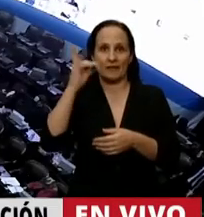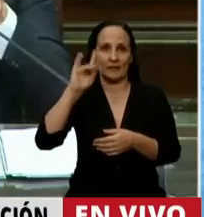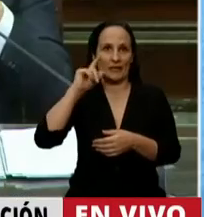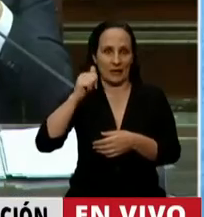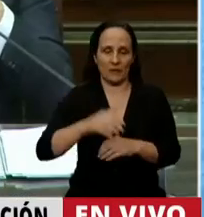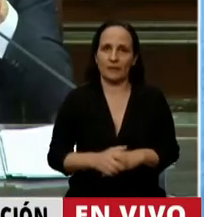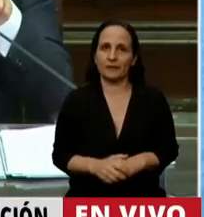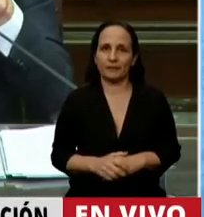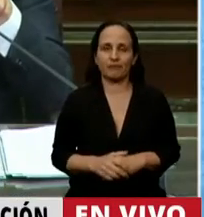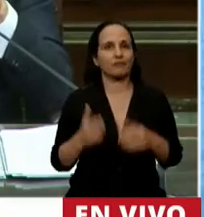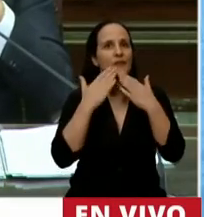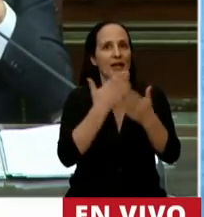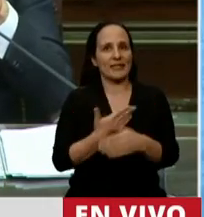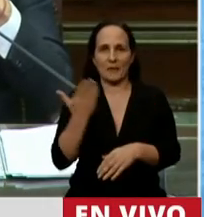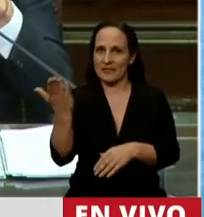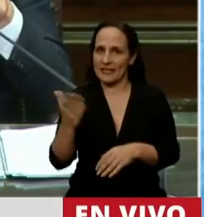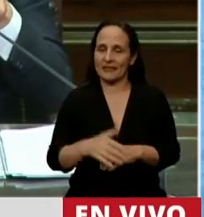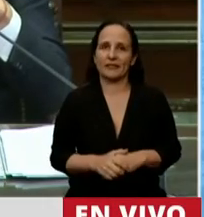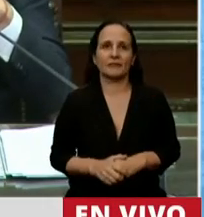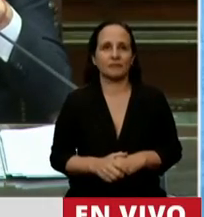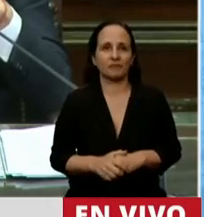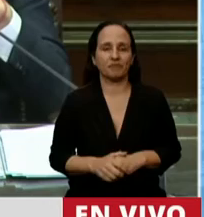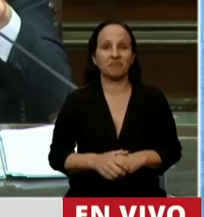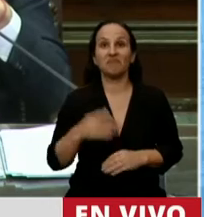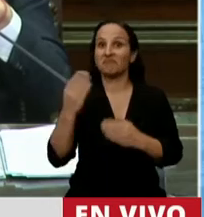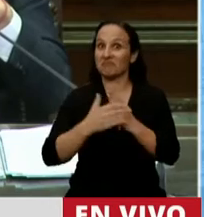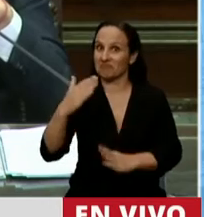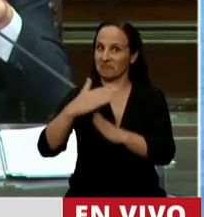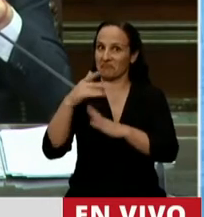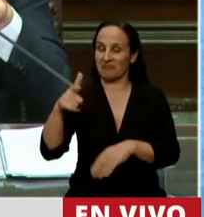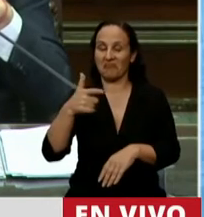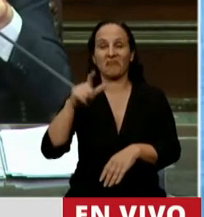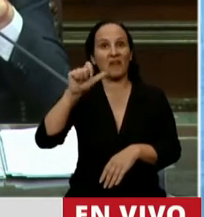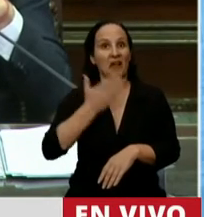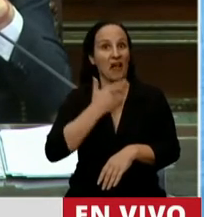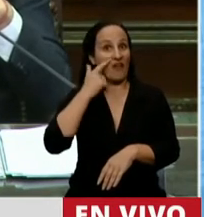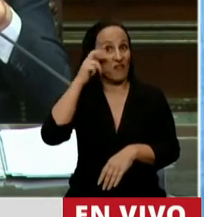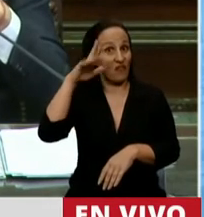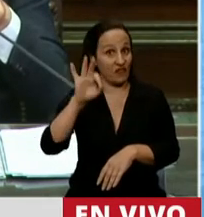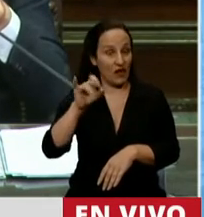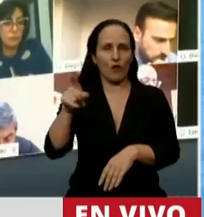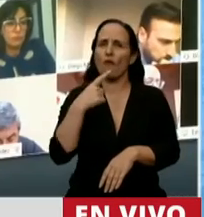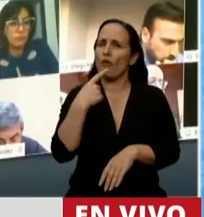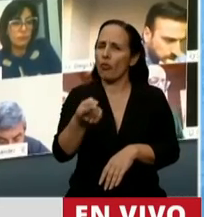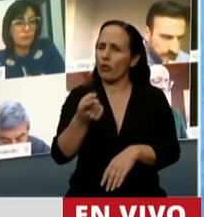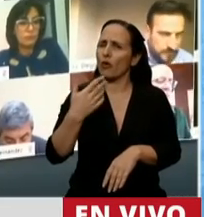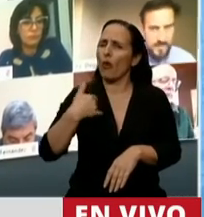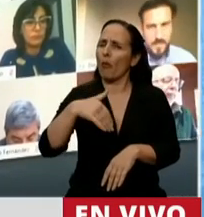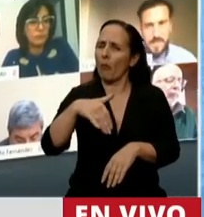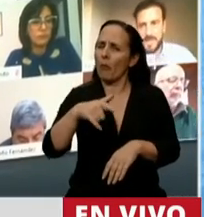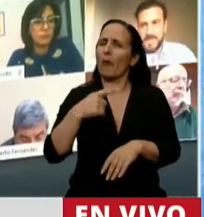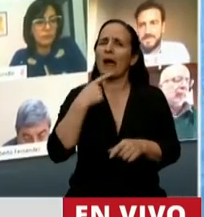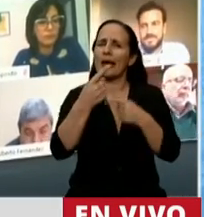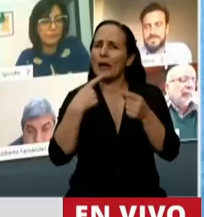Gracias, señor Presidente. El jefe de gabinete, Santiago Cafiero, dijo que se iba a dedicar a responder las